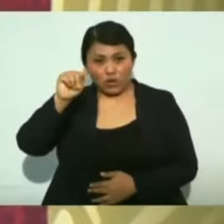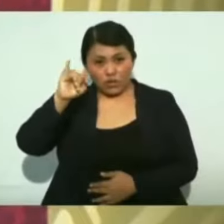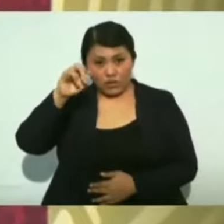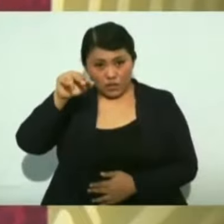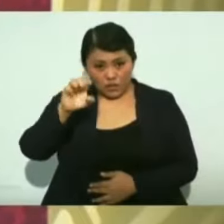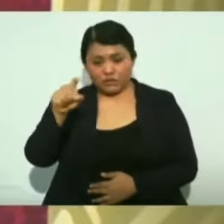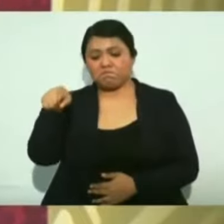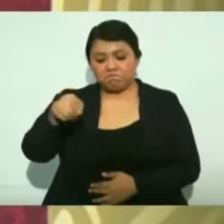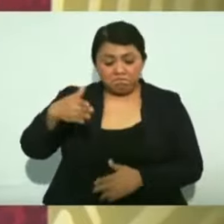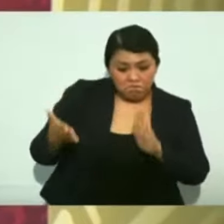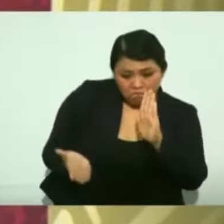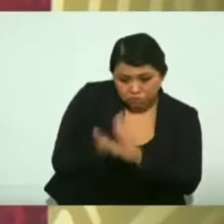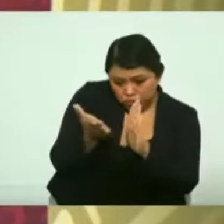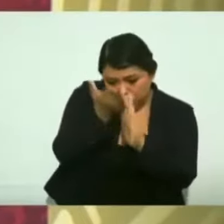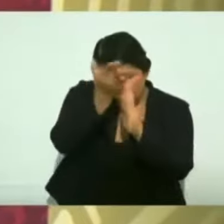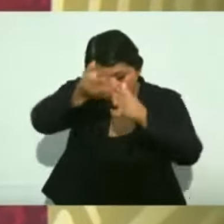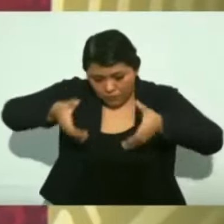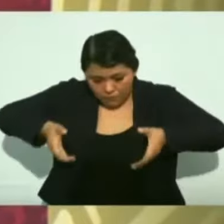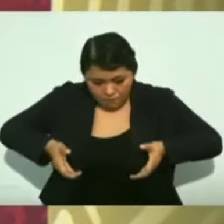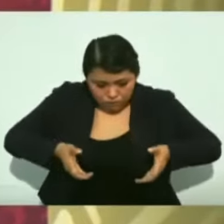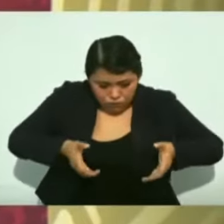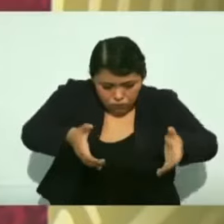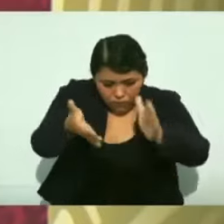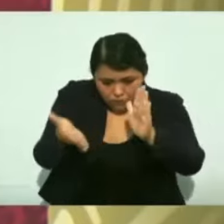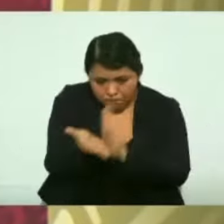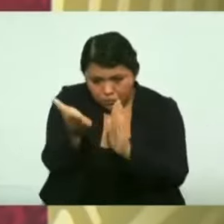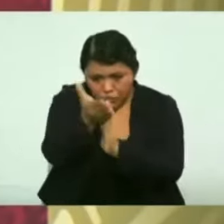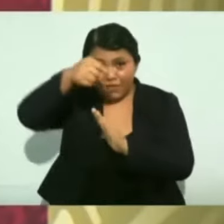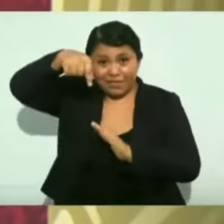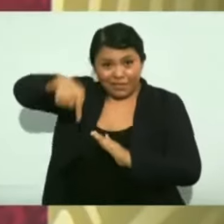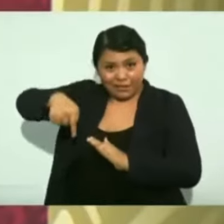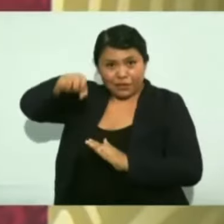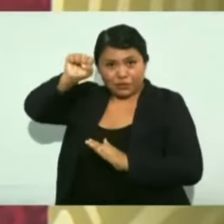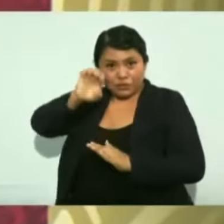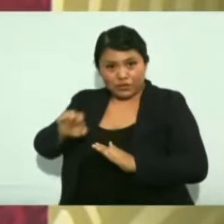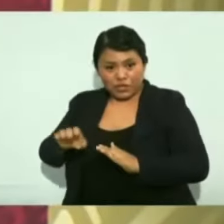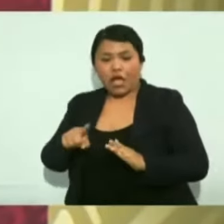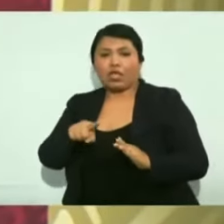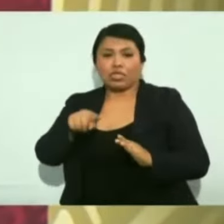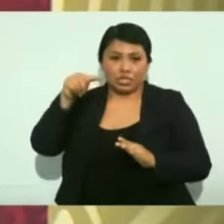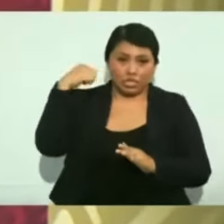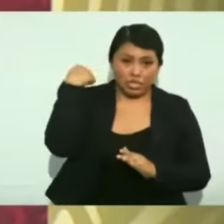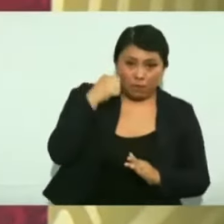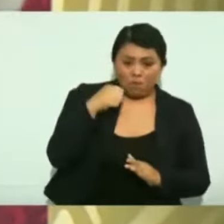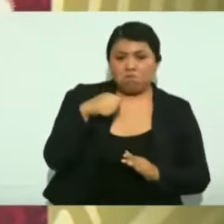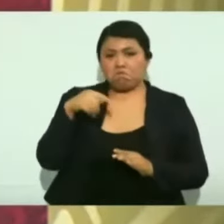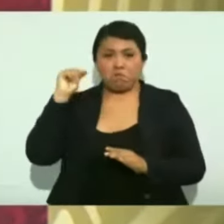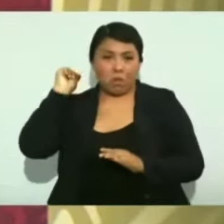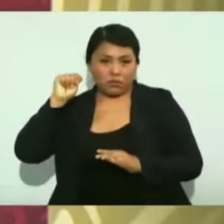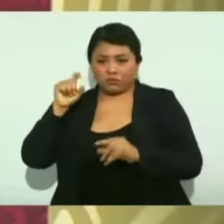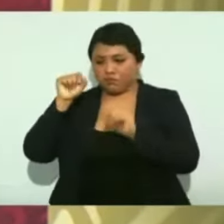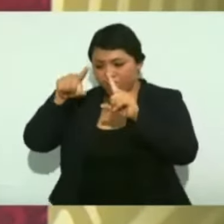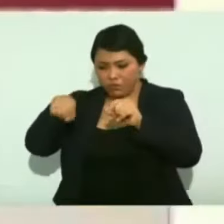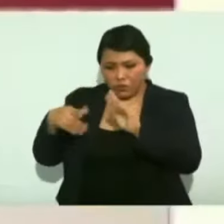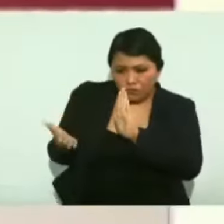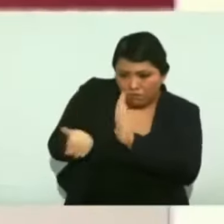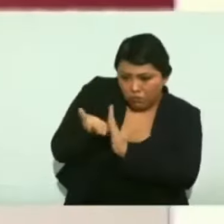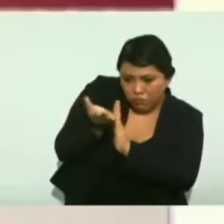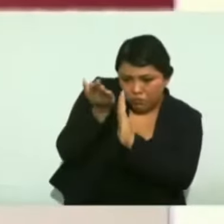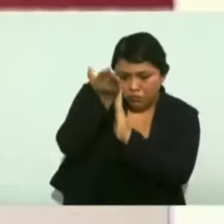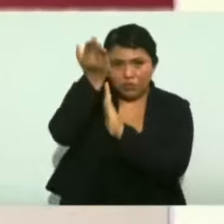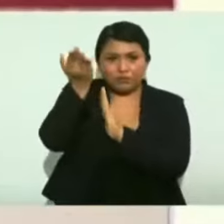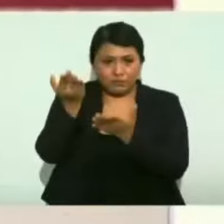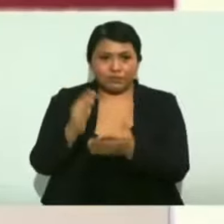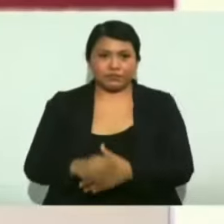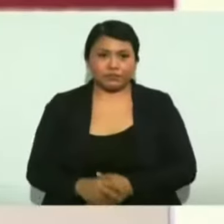carretera del sureste hasta Tabasco en el siguiente sexenio. Y